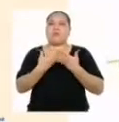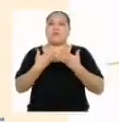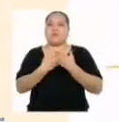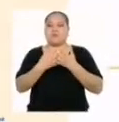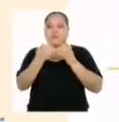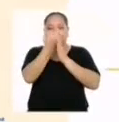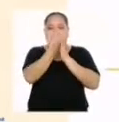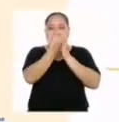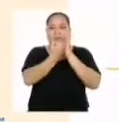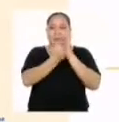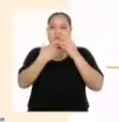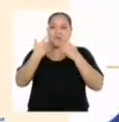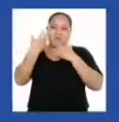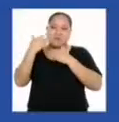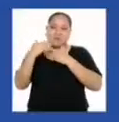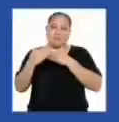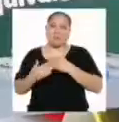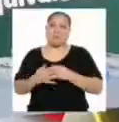datos, etc.